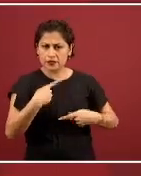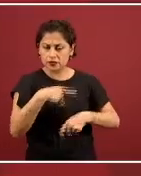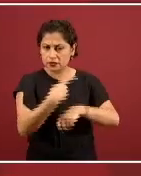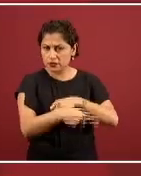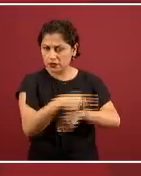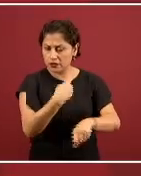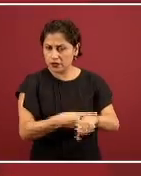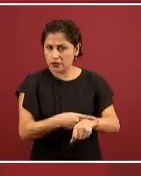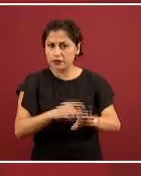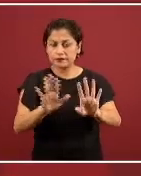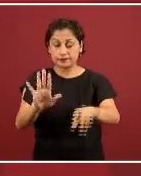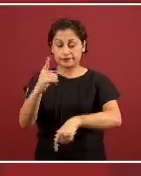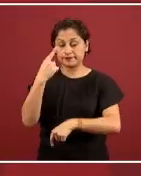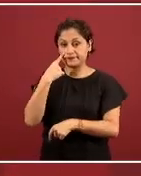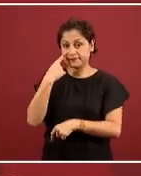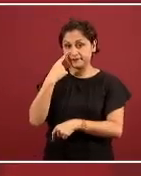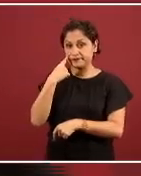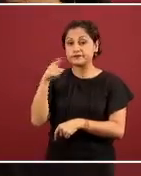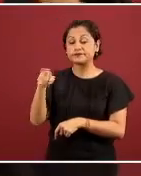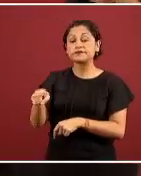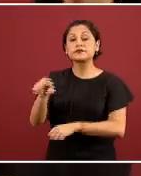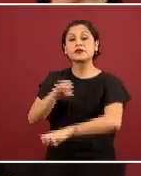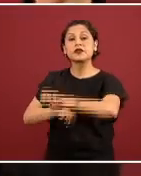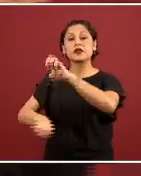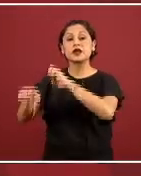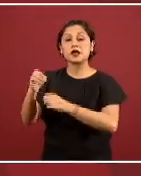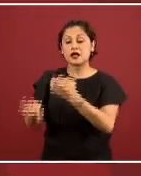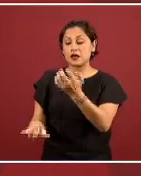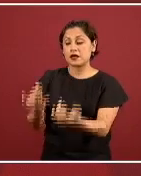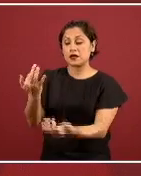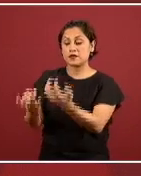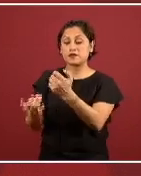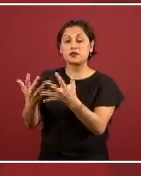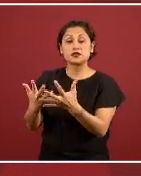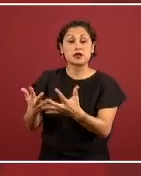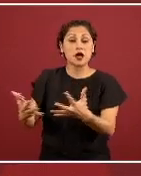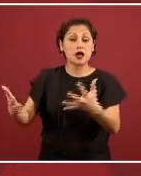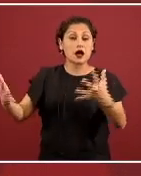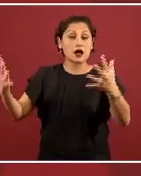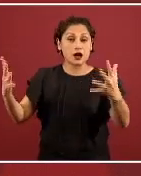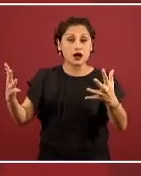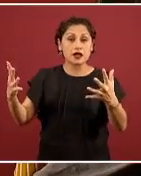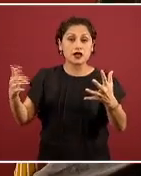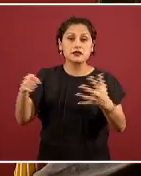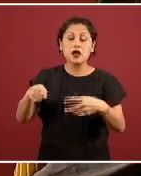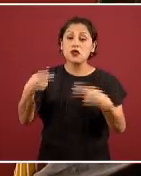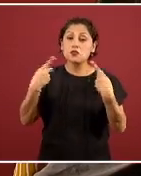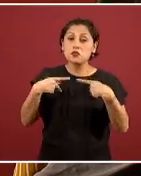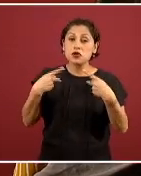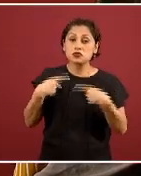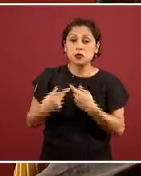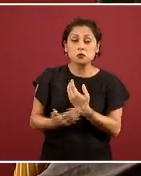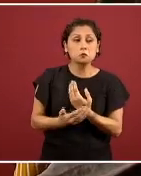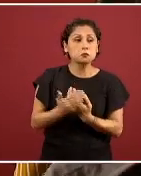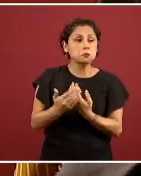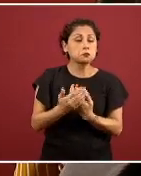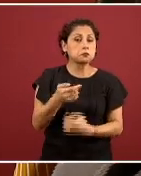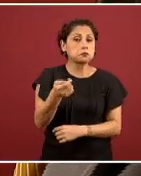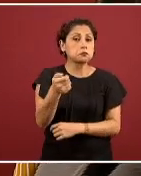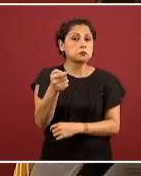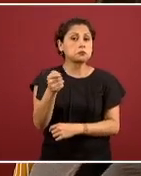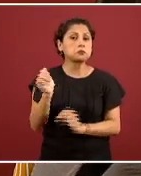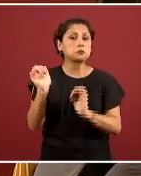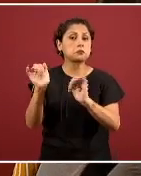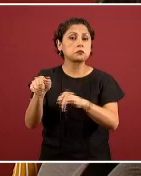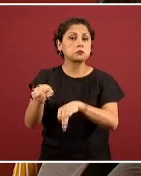de hoy permite operar estos hornos por monumentales que son en su tamaño con muy poco personal entonces precisamente el lineamento